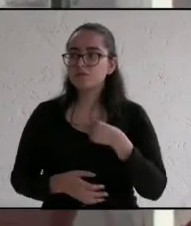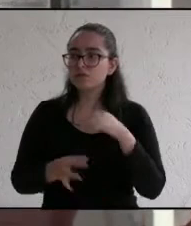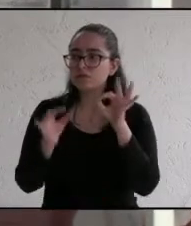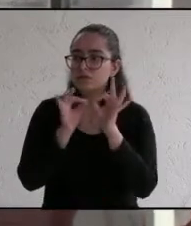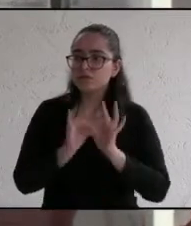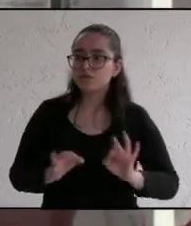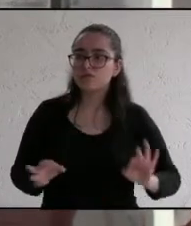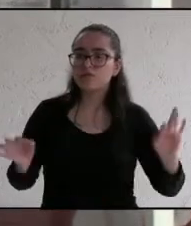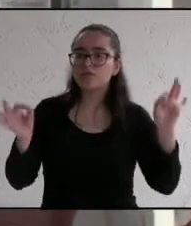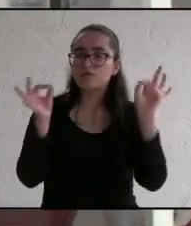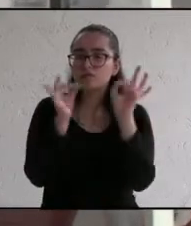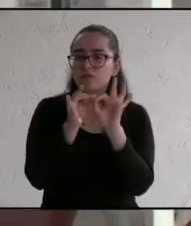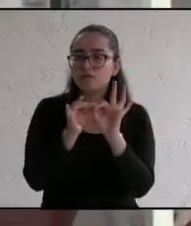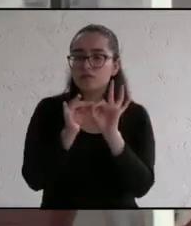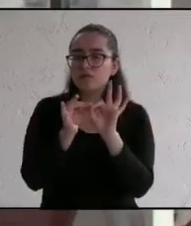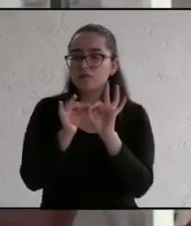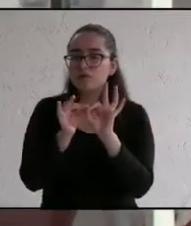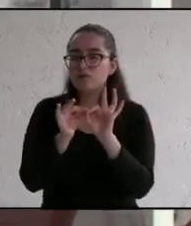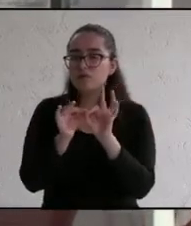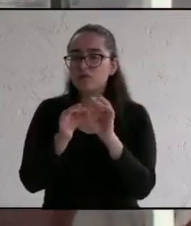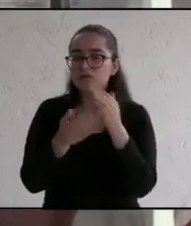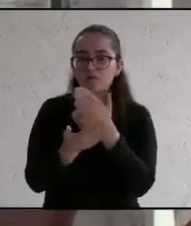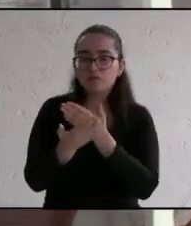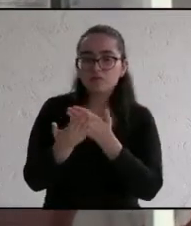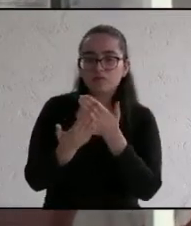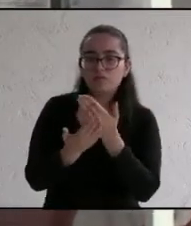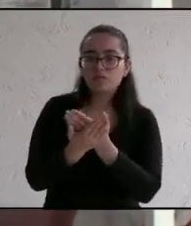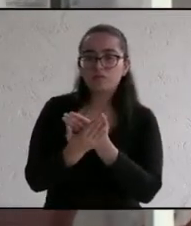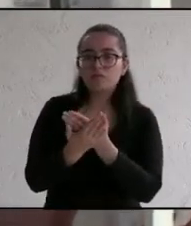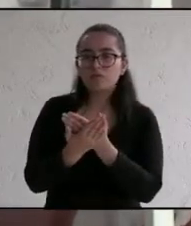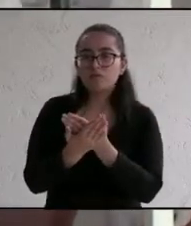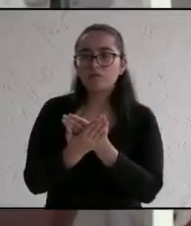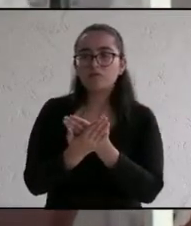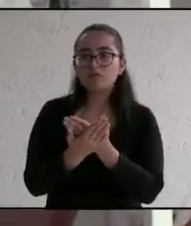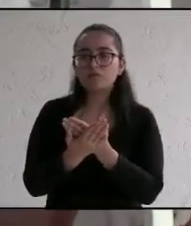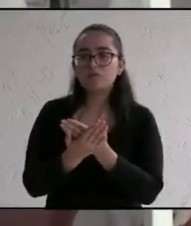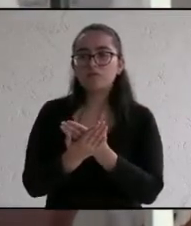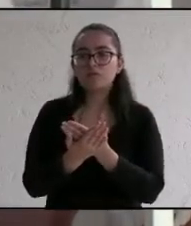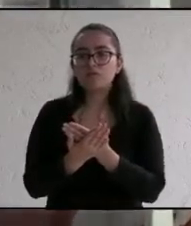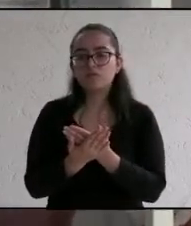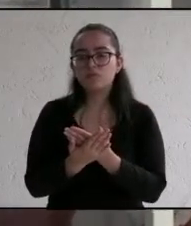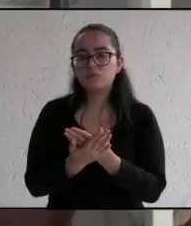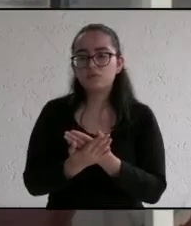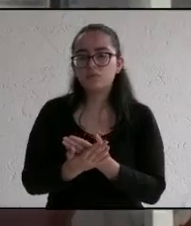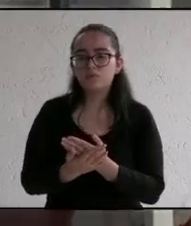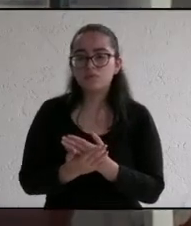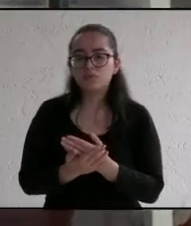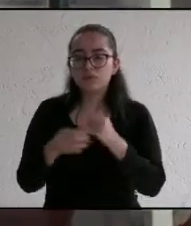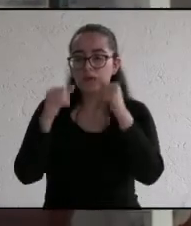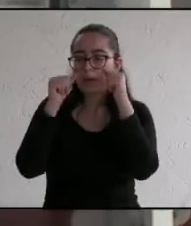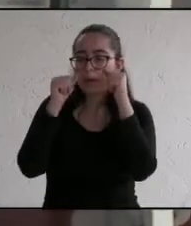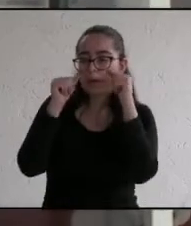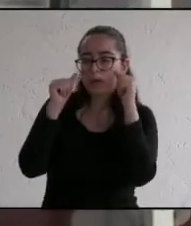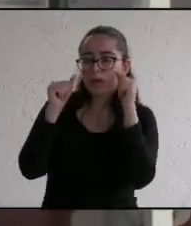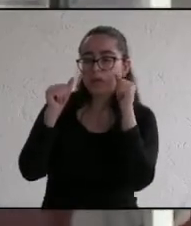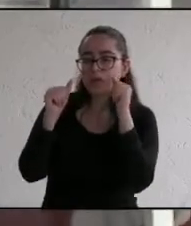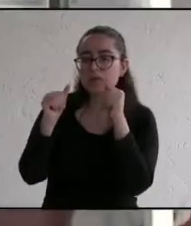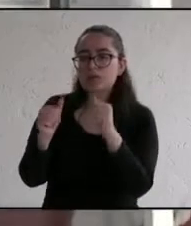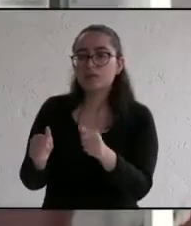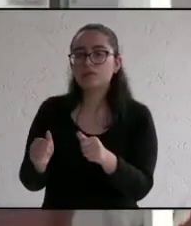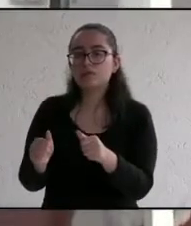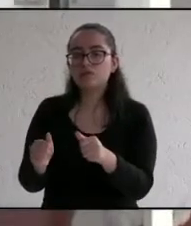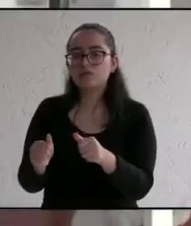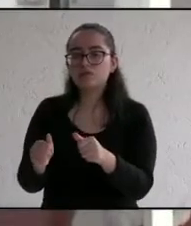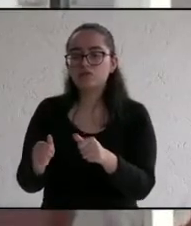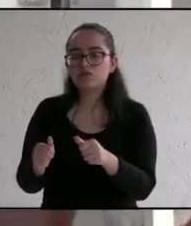y son parte de mis propuestas más fuertes es la de elevar la atención de las consultas médicas en todos los